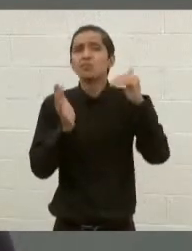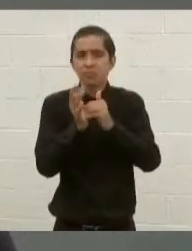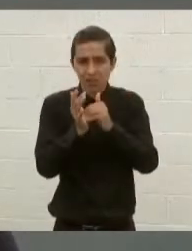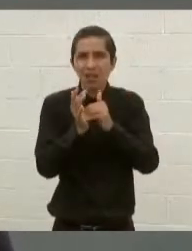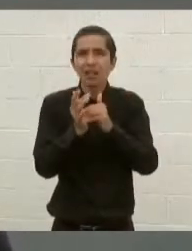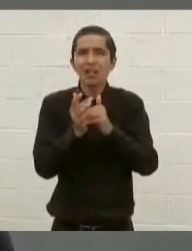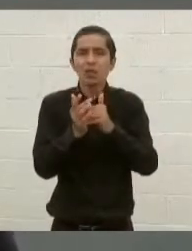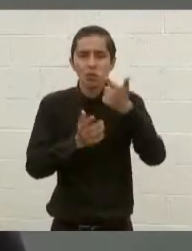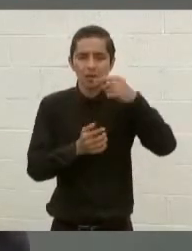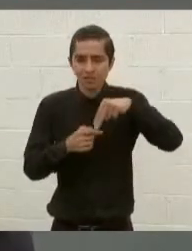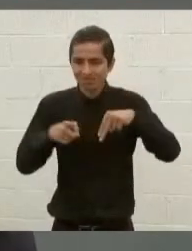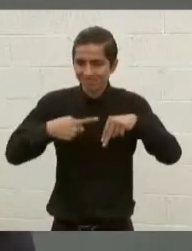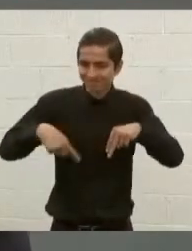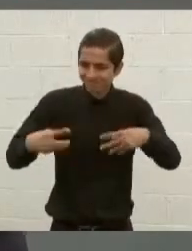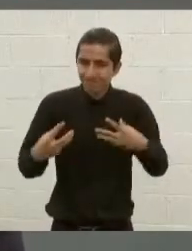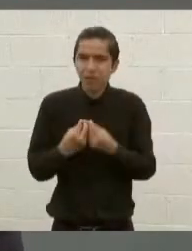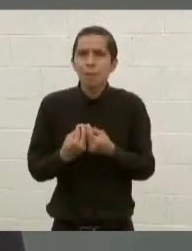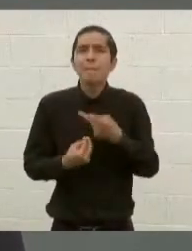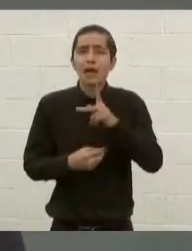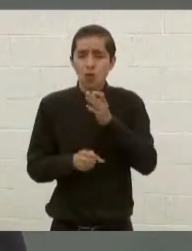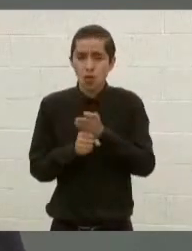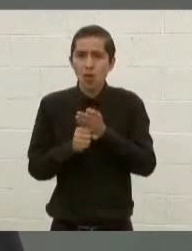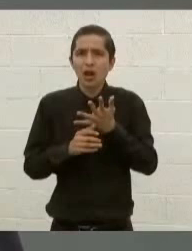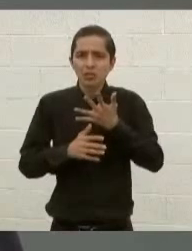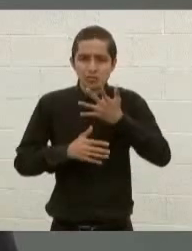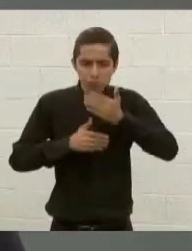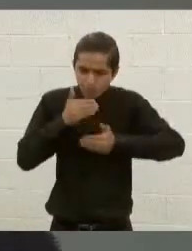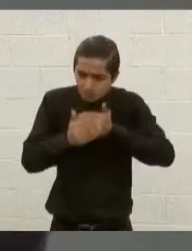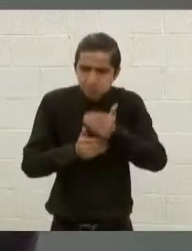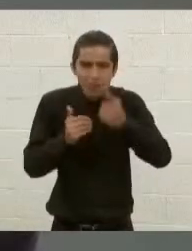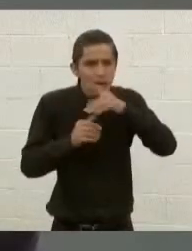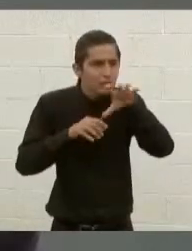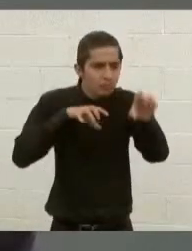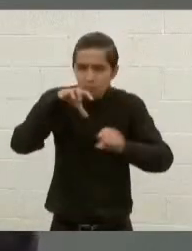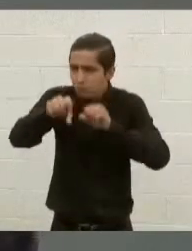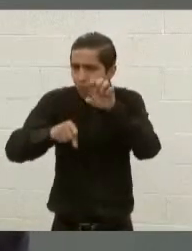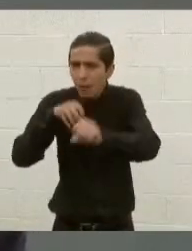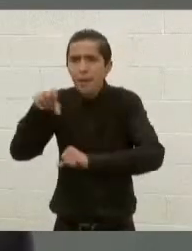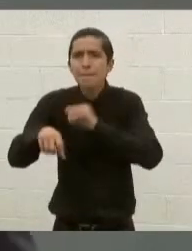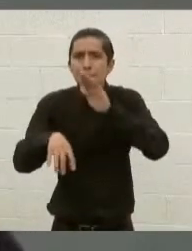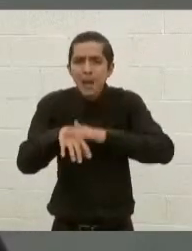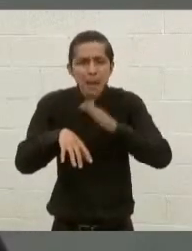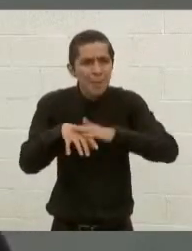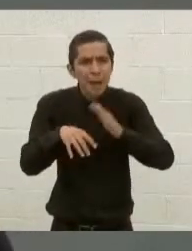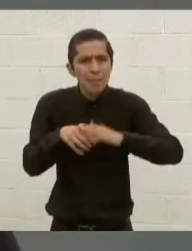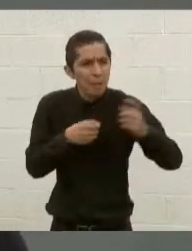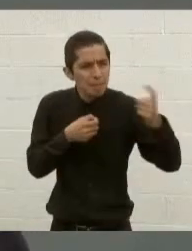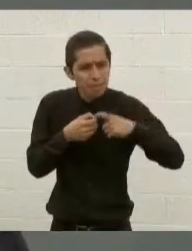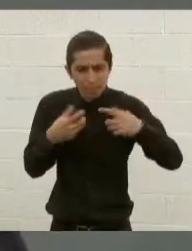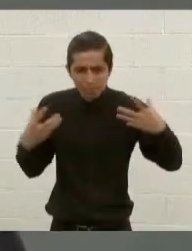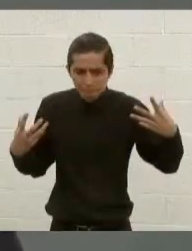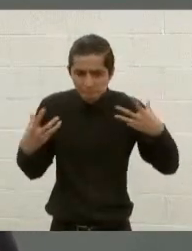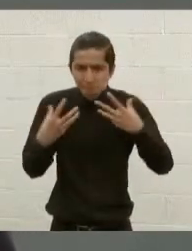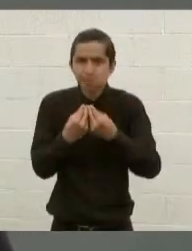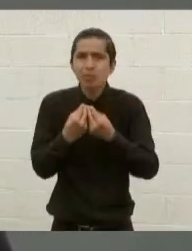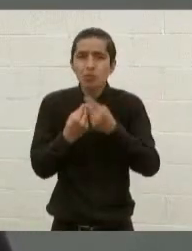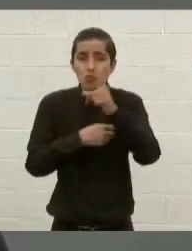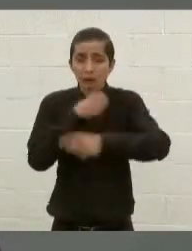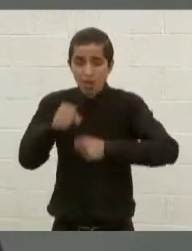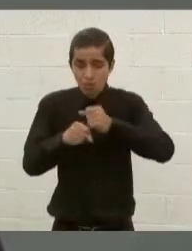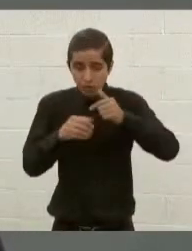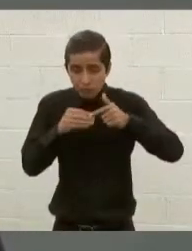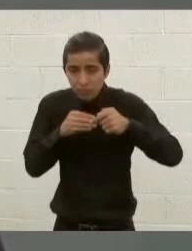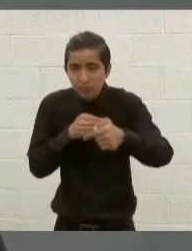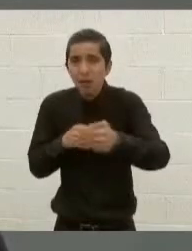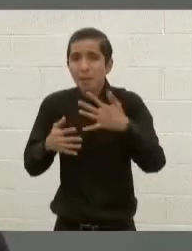elementos pero estamos en un proceso de reclutamiento que nos permitirá llegar a fin de año